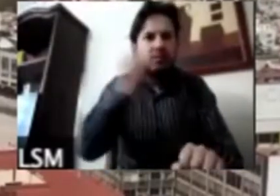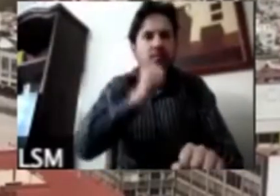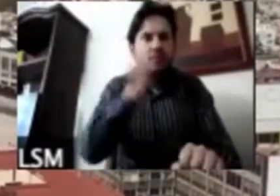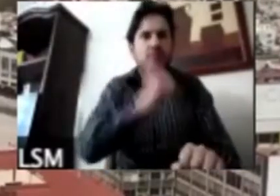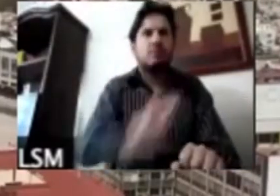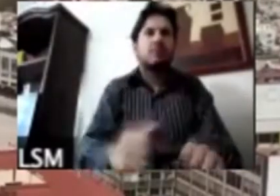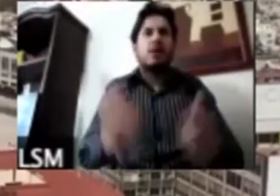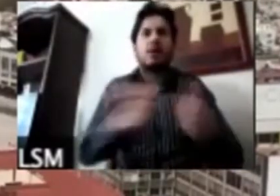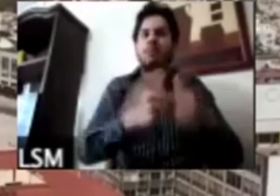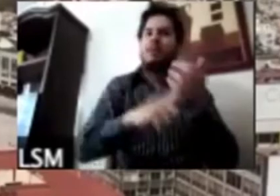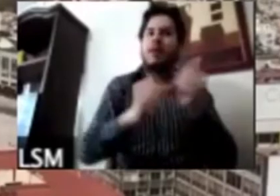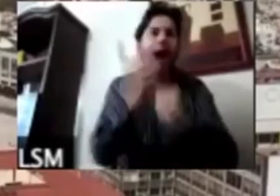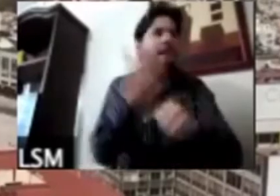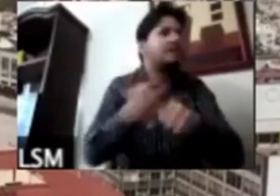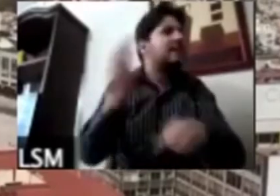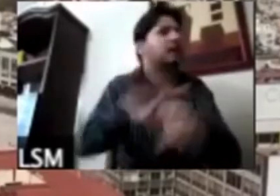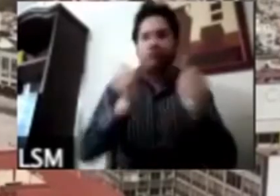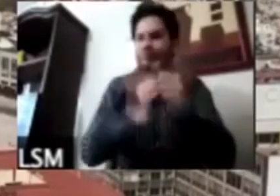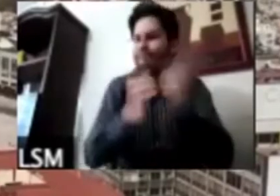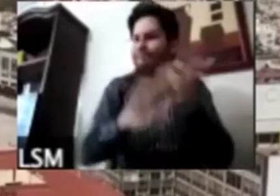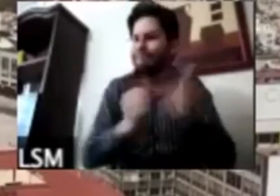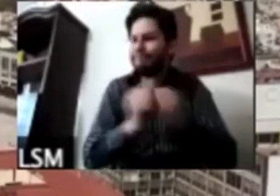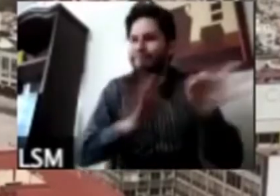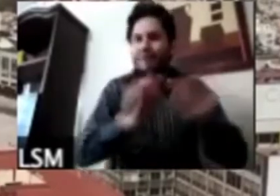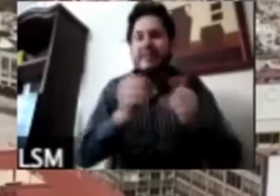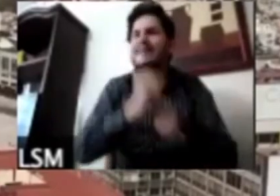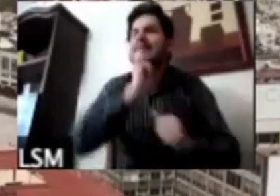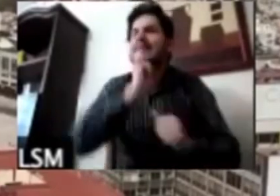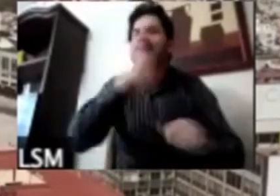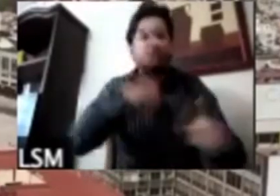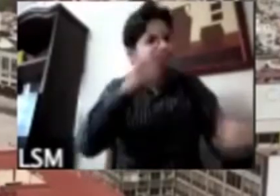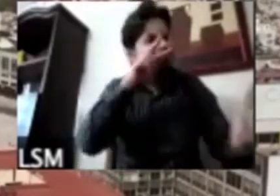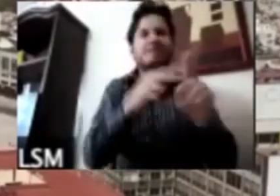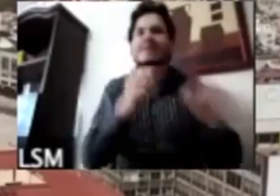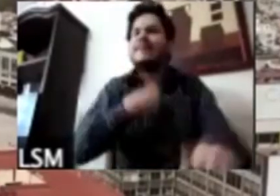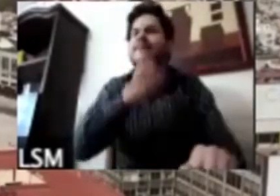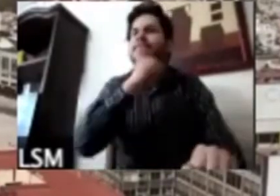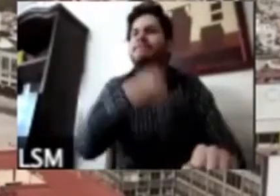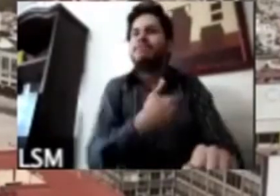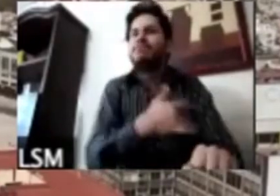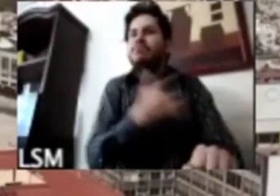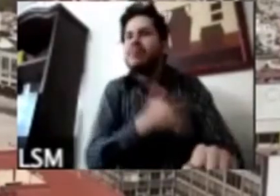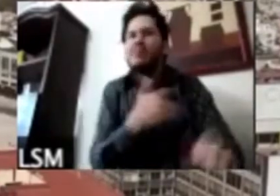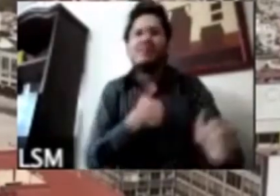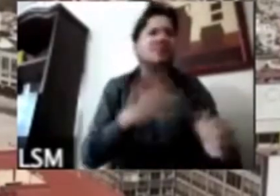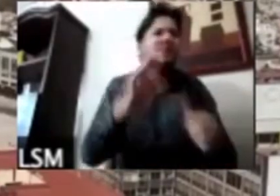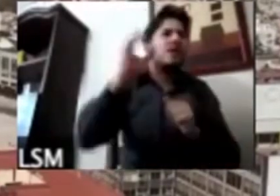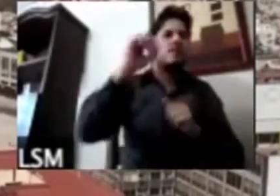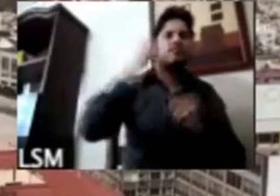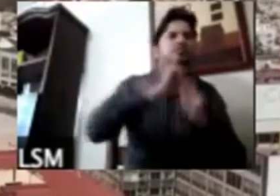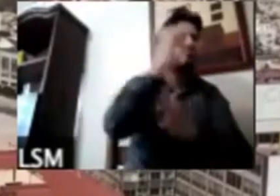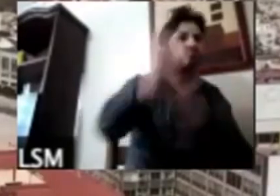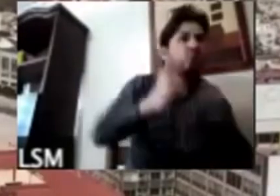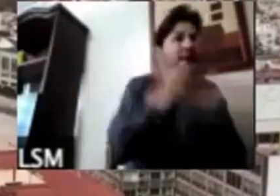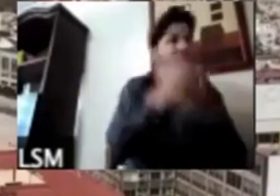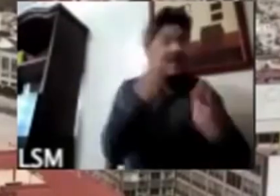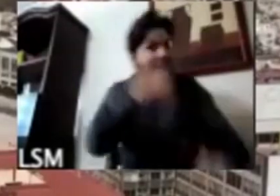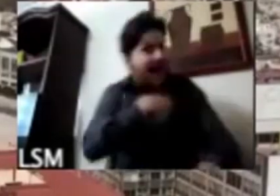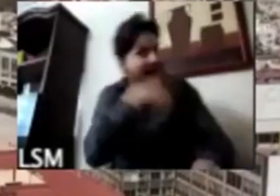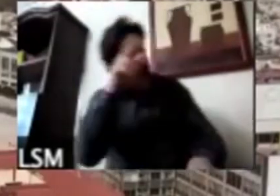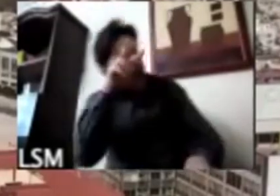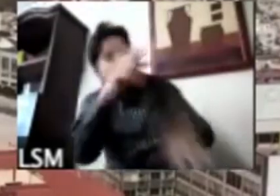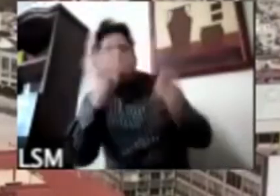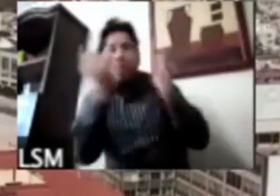administración de recursos sin verse y diciendo es igual a todos el ciudadano no los veía como que eran grandes cosas